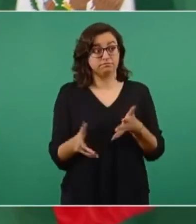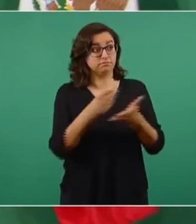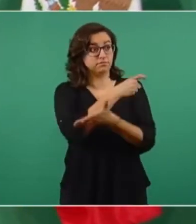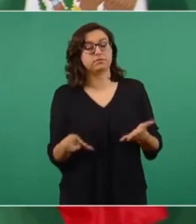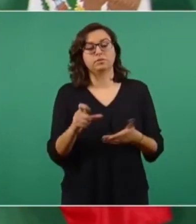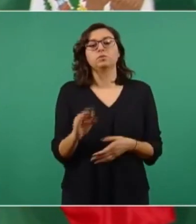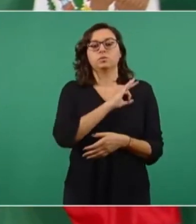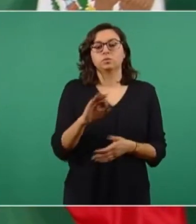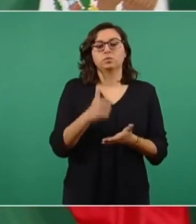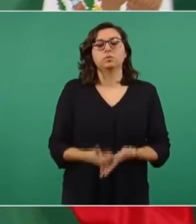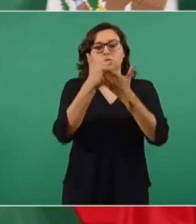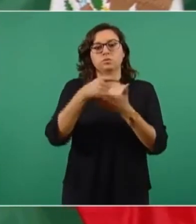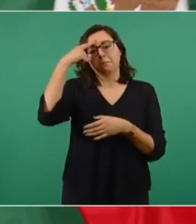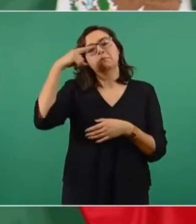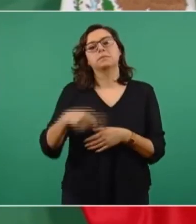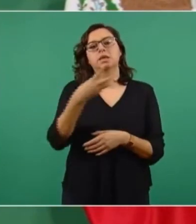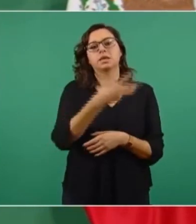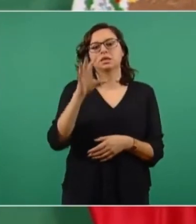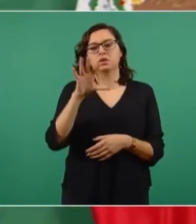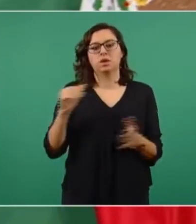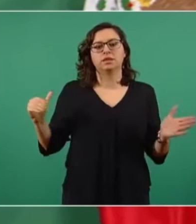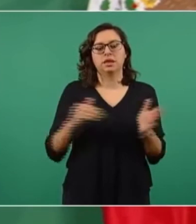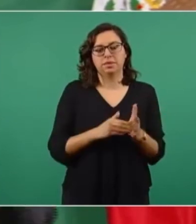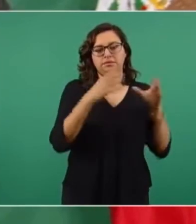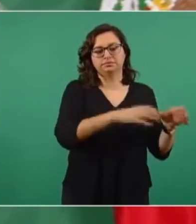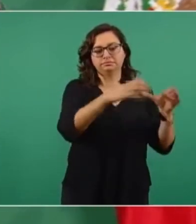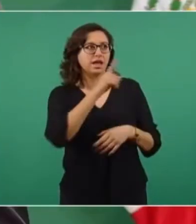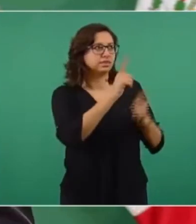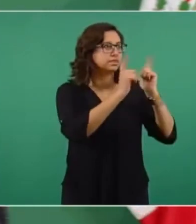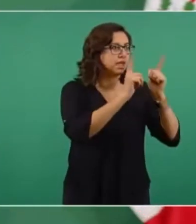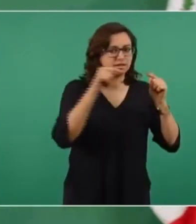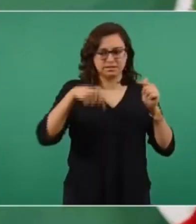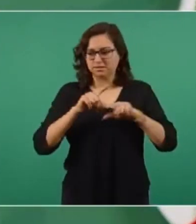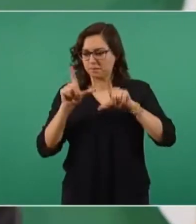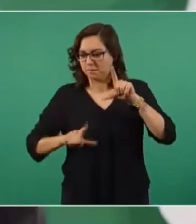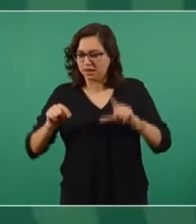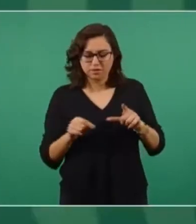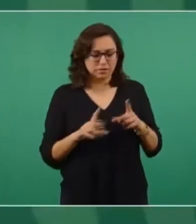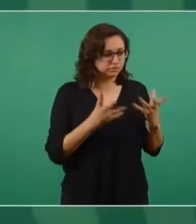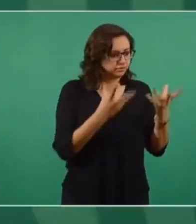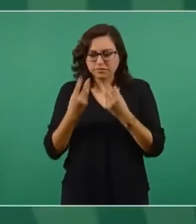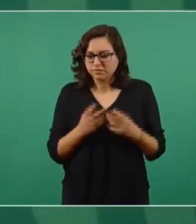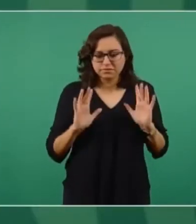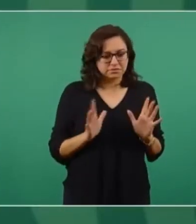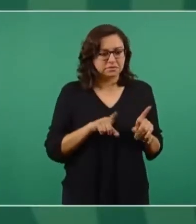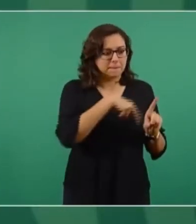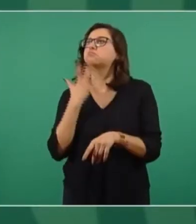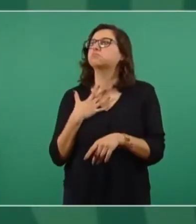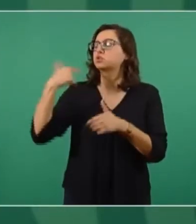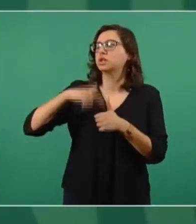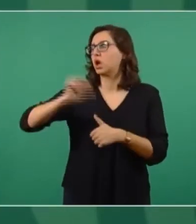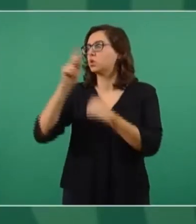para procesar 340 mil barriles. Entonces, ahora sí ya de ese 60 por ciento que estamos importando de